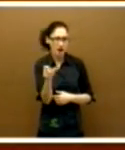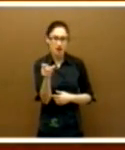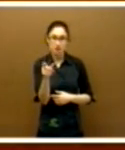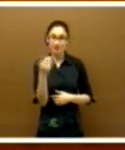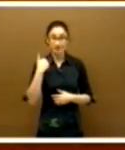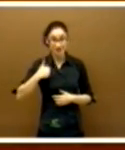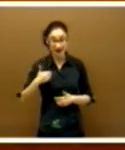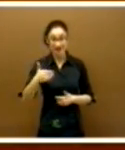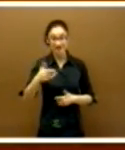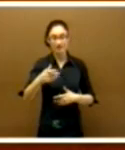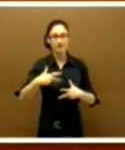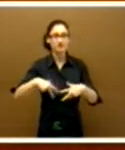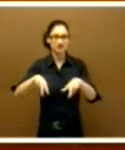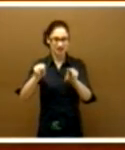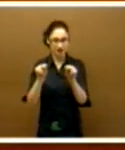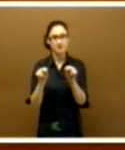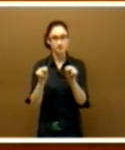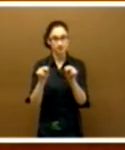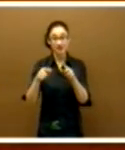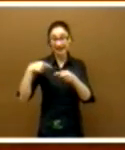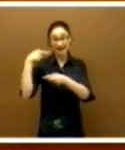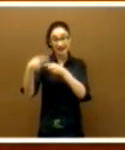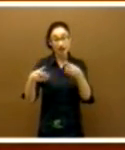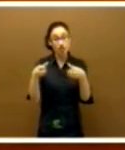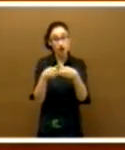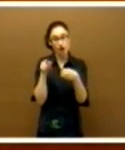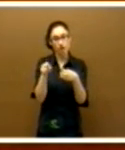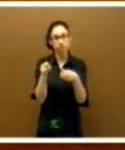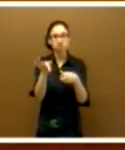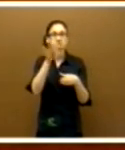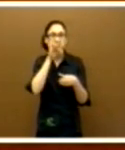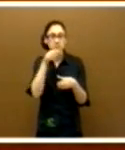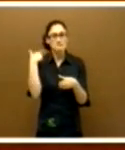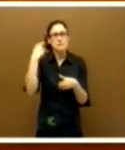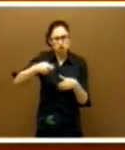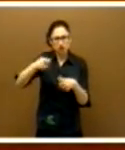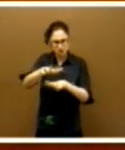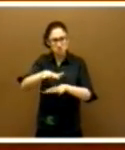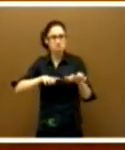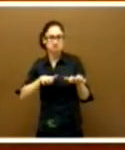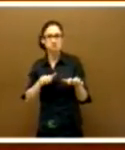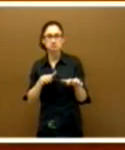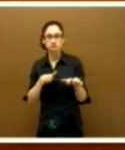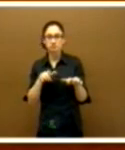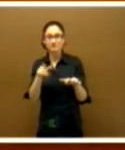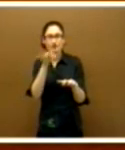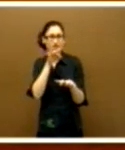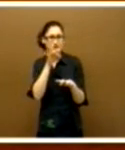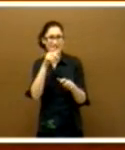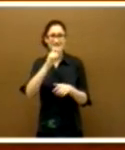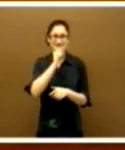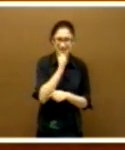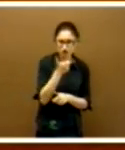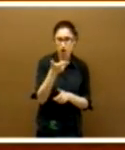fin. Una generación que, aun siendo pensionistas, ya muchas de ellas continúan cuidando a sus